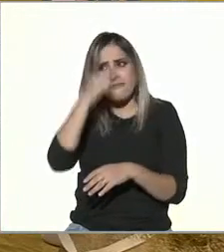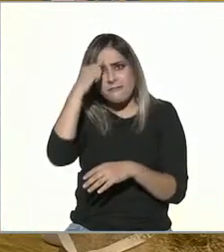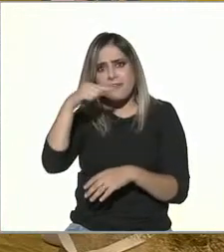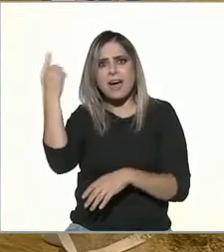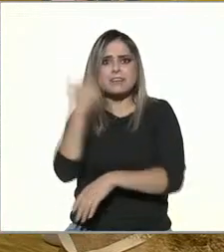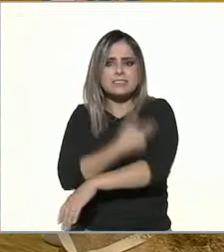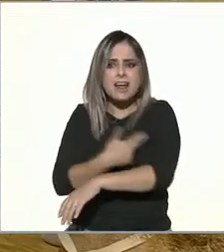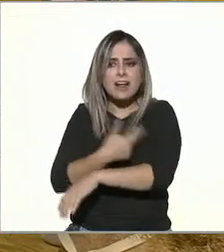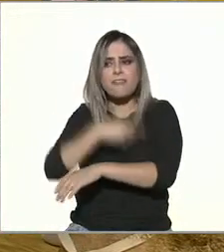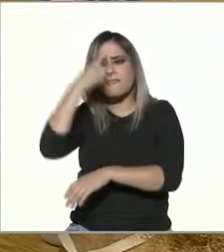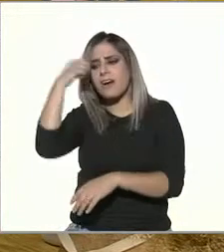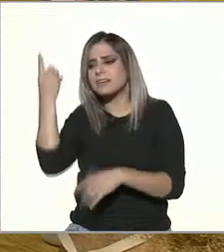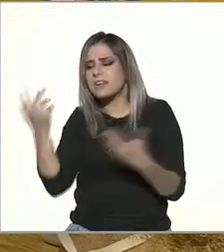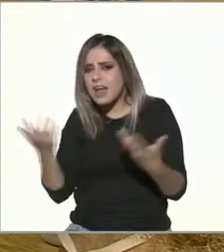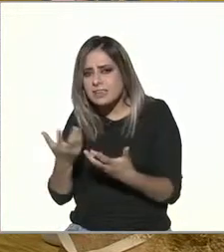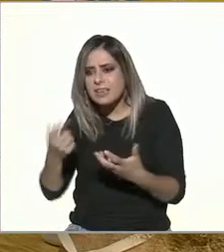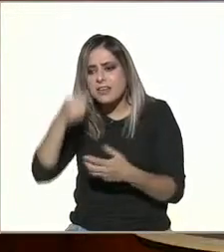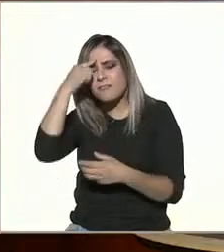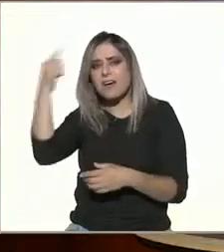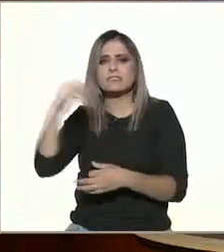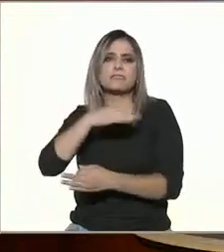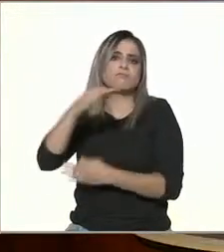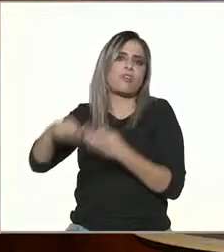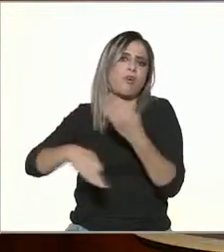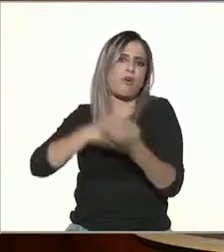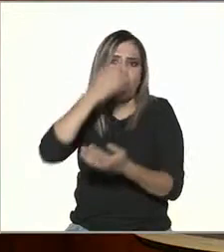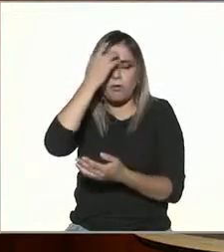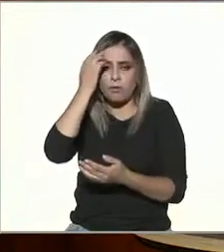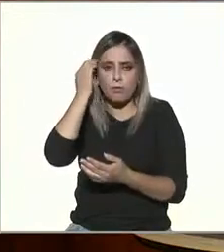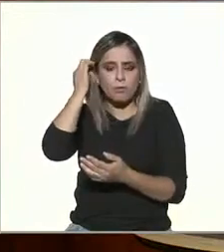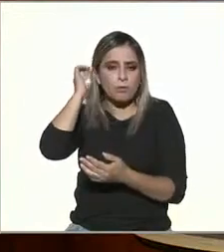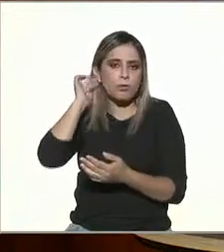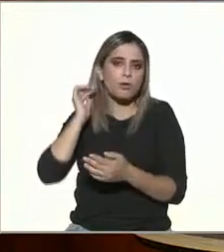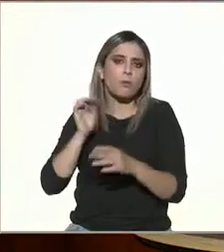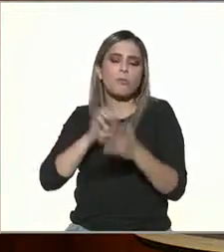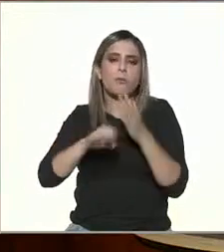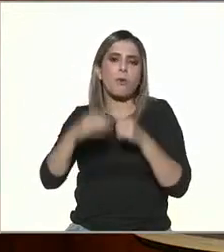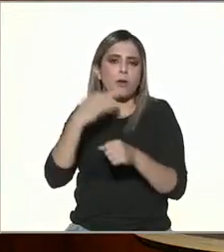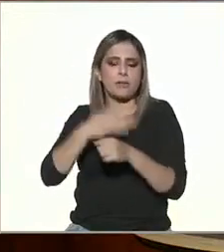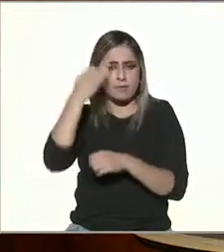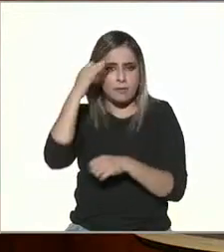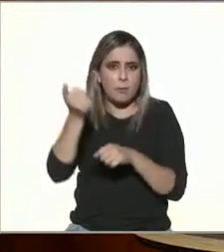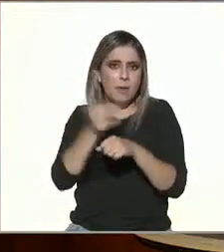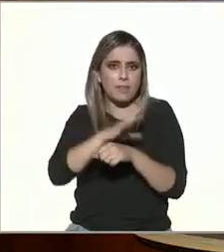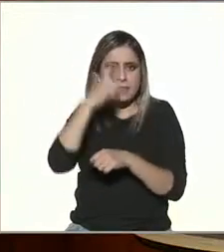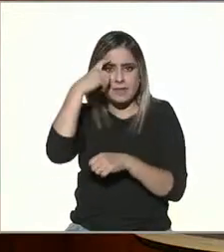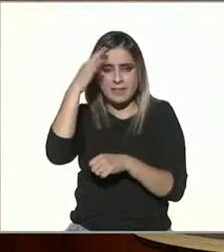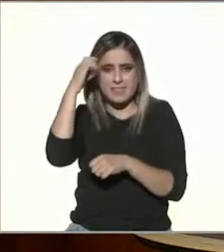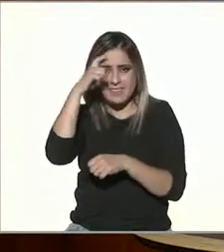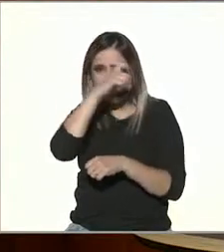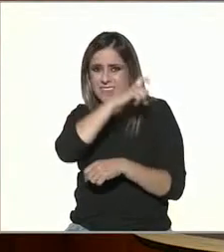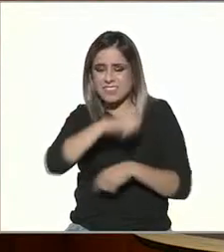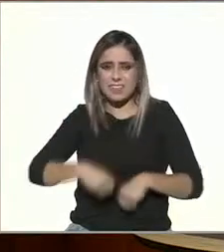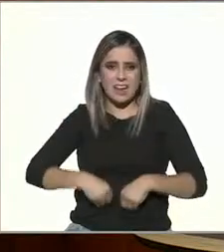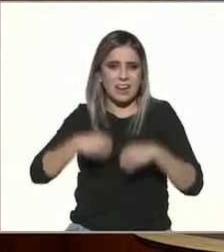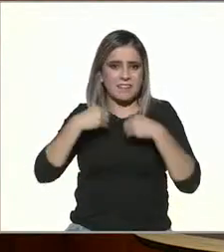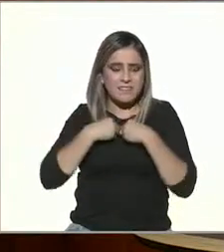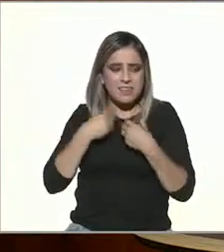enorme sobre todo en vidas tan complejas como las que estamos viviendo hoy en día en el sentido donde